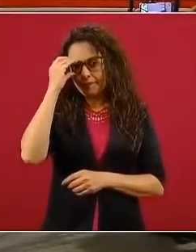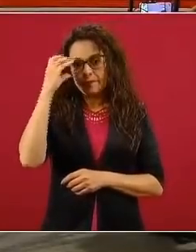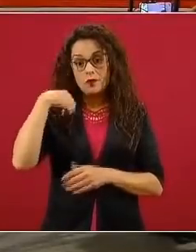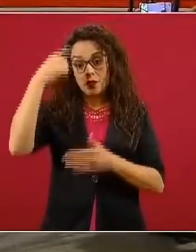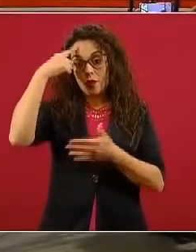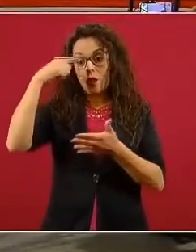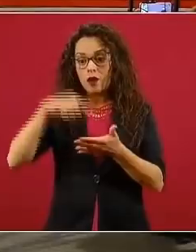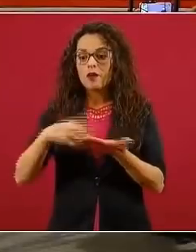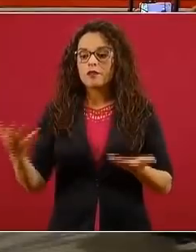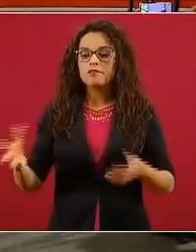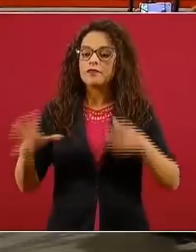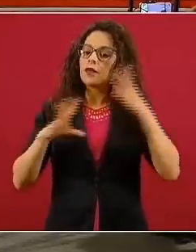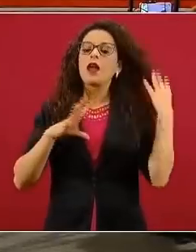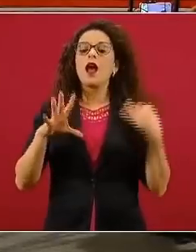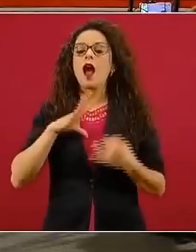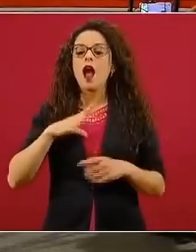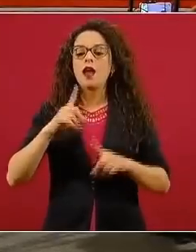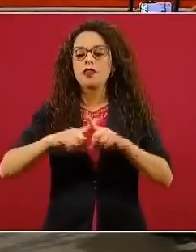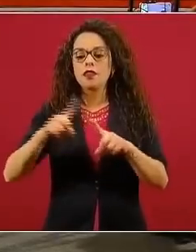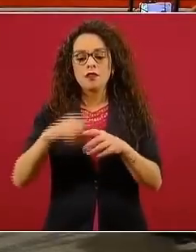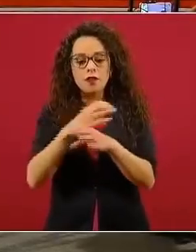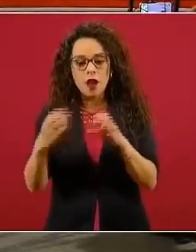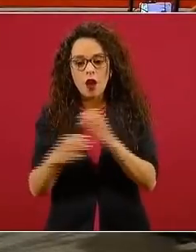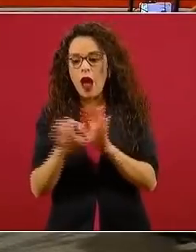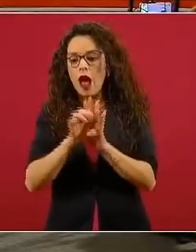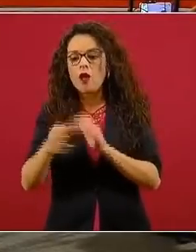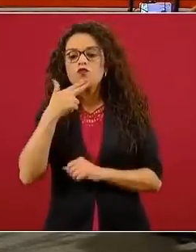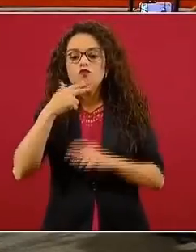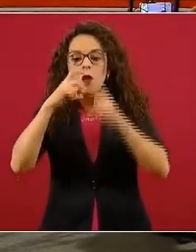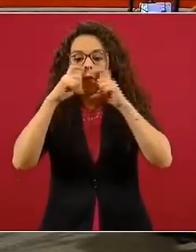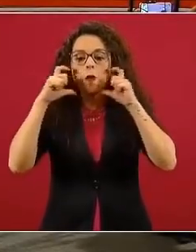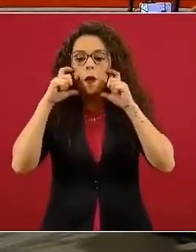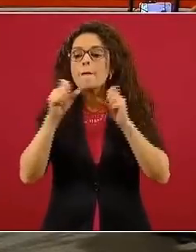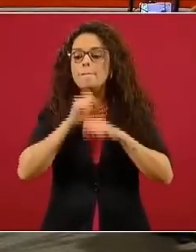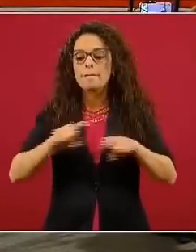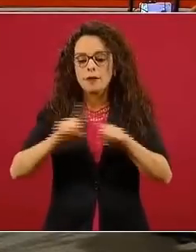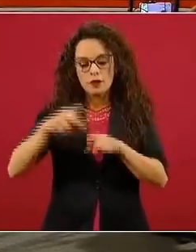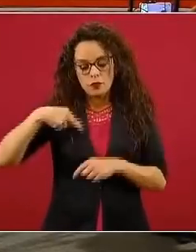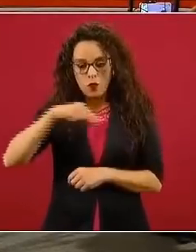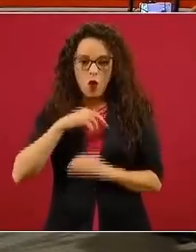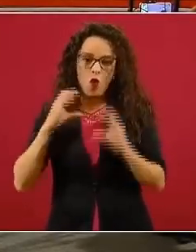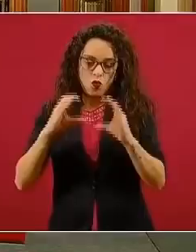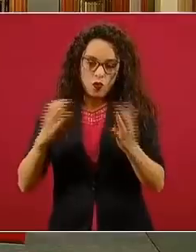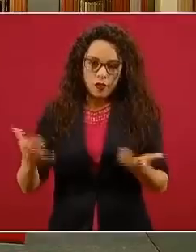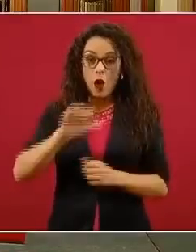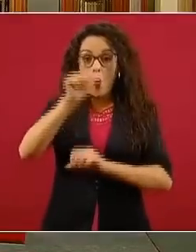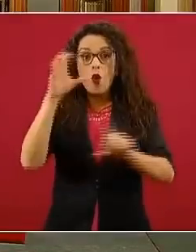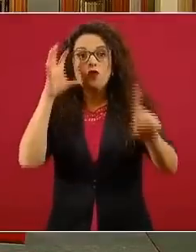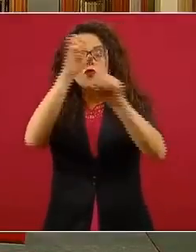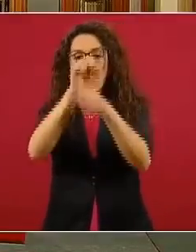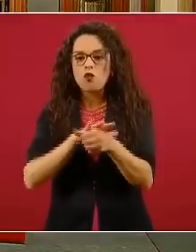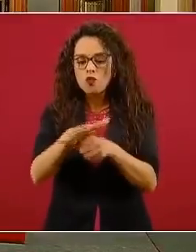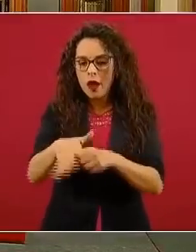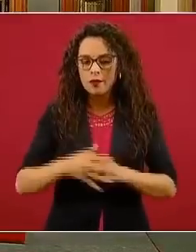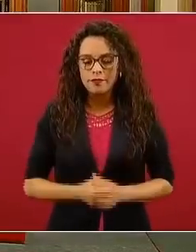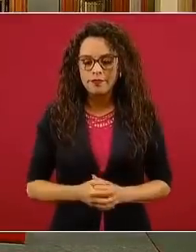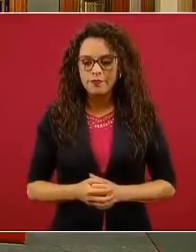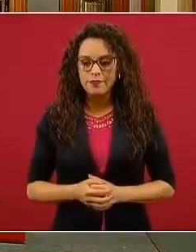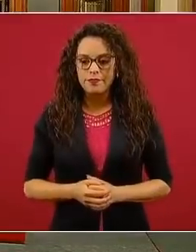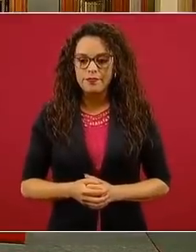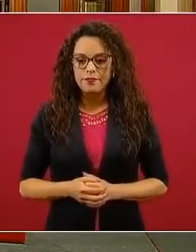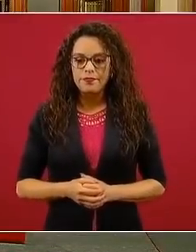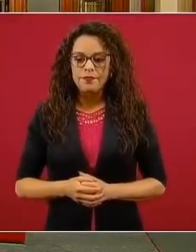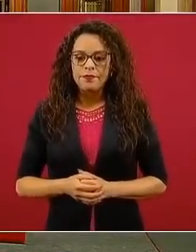prácticas actuales, el cubrebocas es ese cuidado también de los otros. El siguiente objetivo, dice, tiene que ver